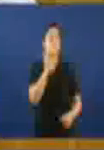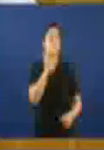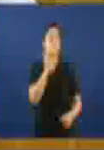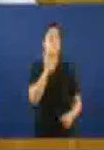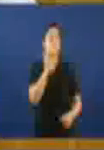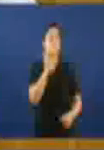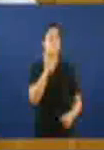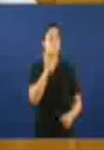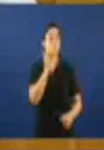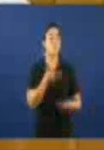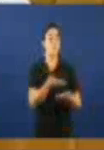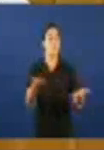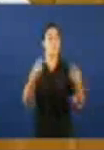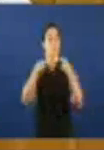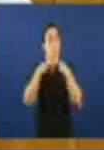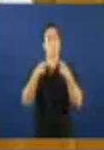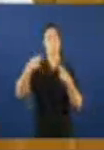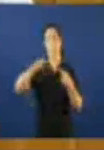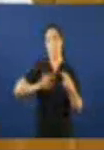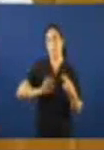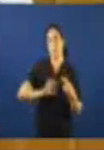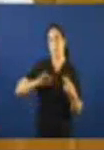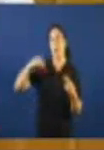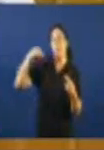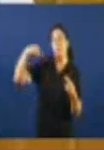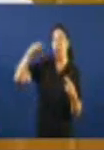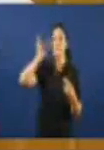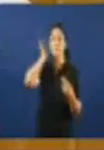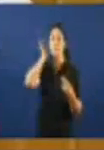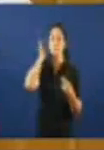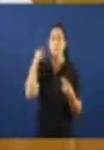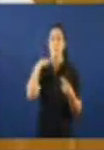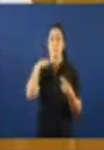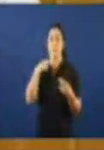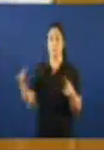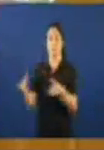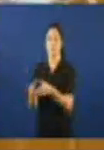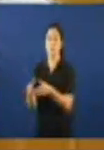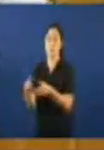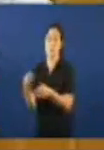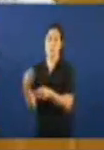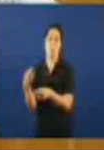Señorías, o senhora presidenta, o deputado que do Grupo Popular que